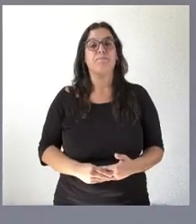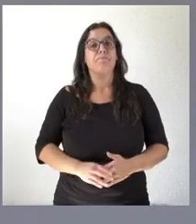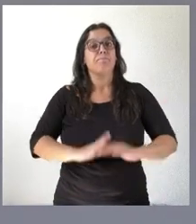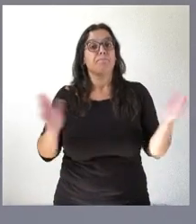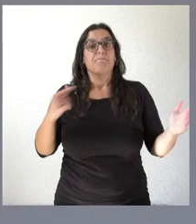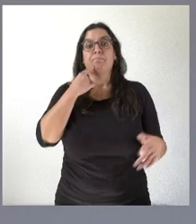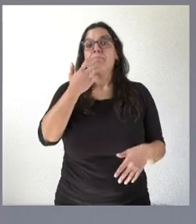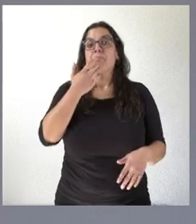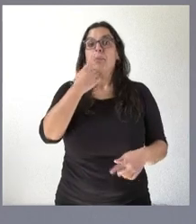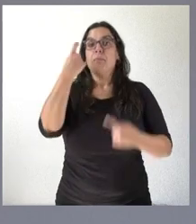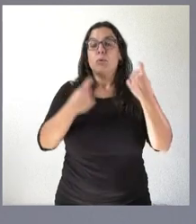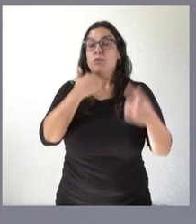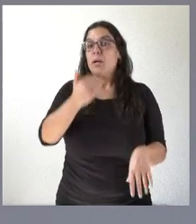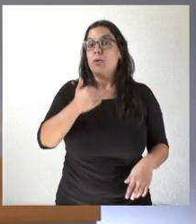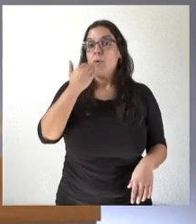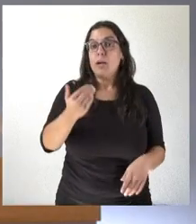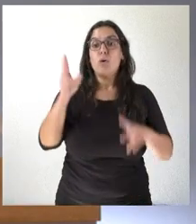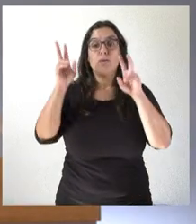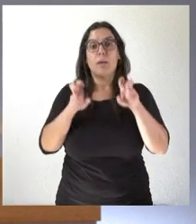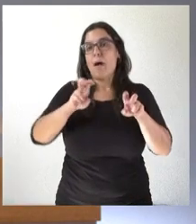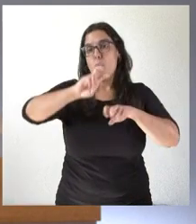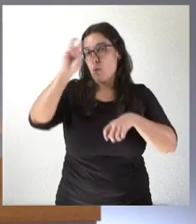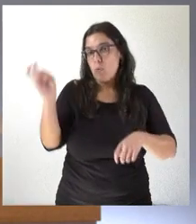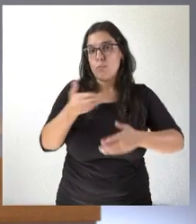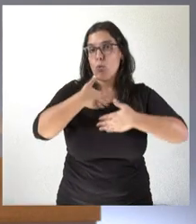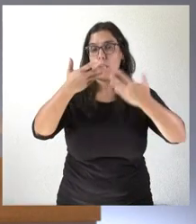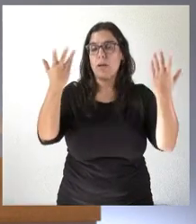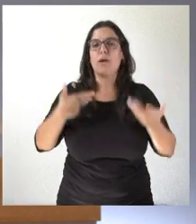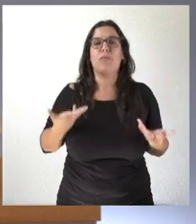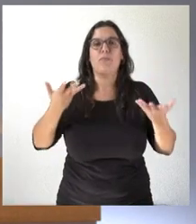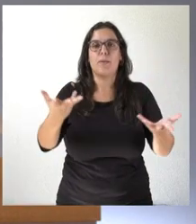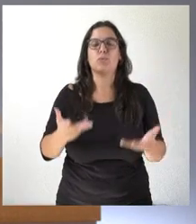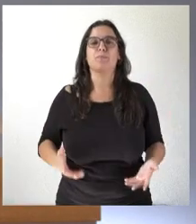alguna pregunta que realizar en relación con este asunto o cualquier otro estamos a su disposición